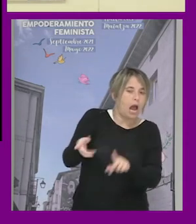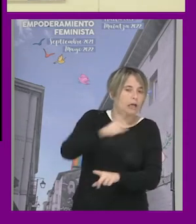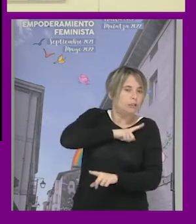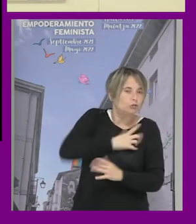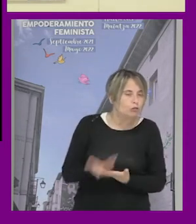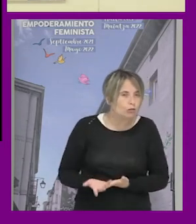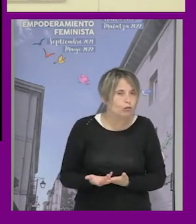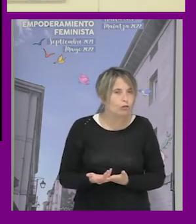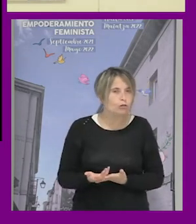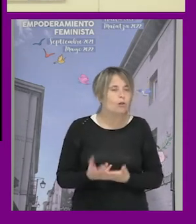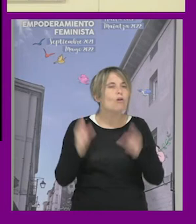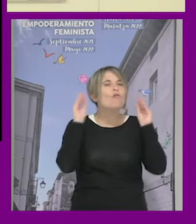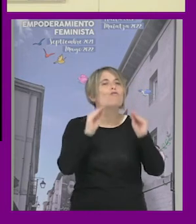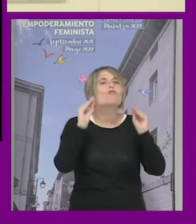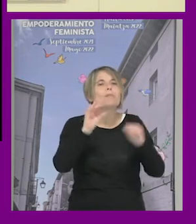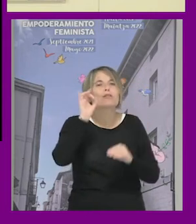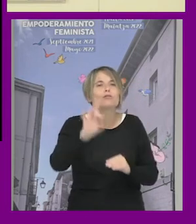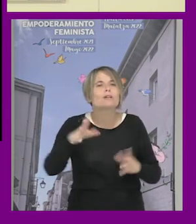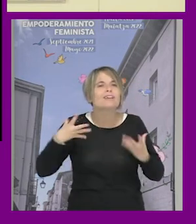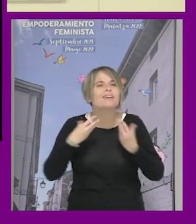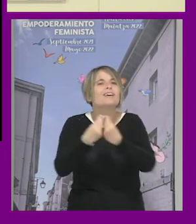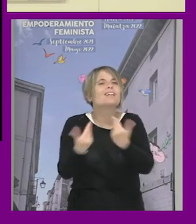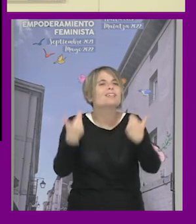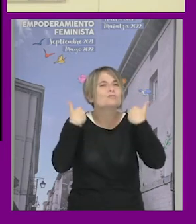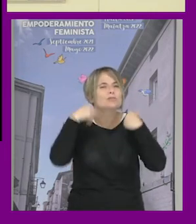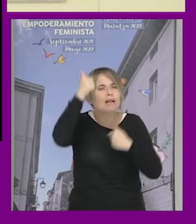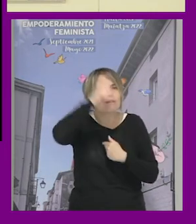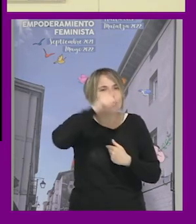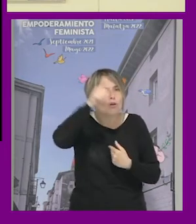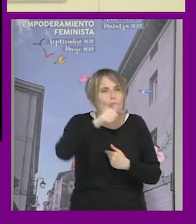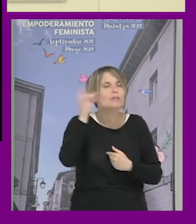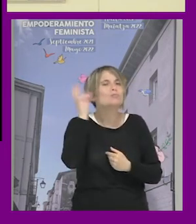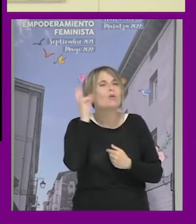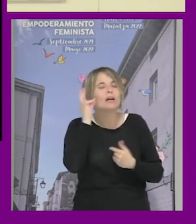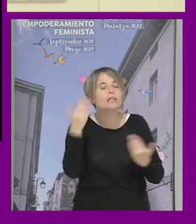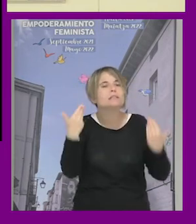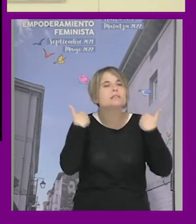a quién tiene la formación para acompañar a estos hombres y a estas mujeres